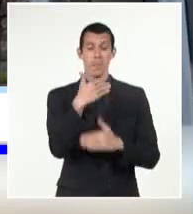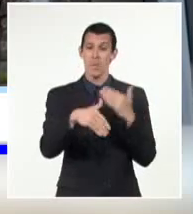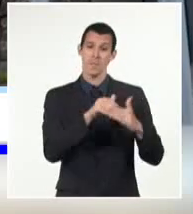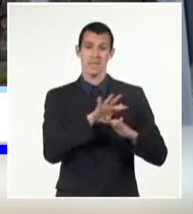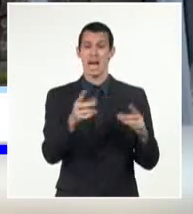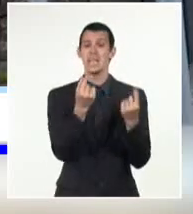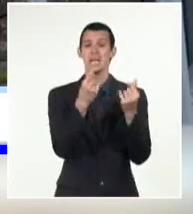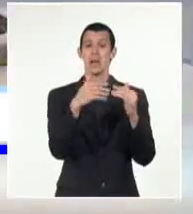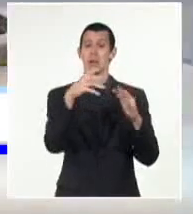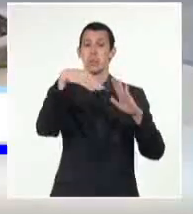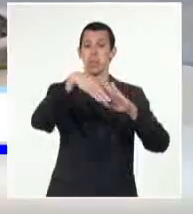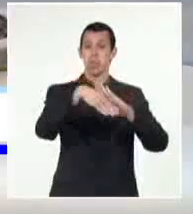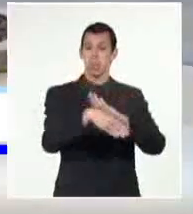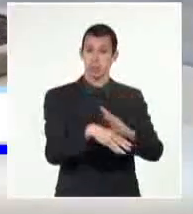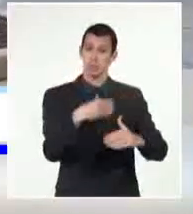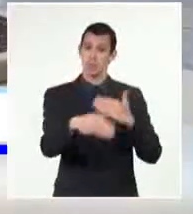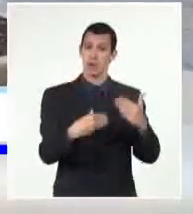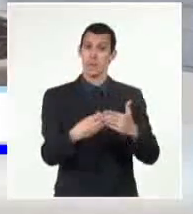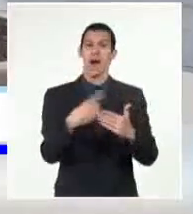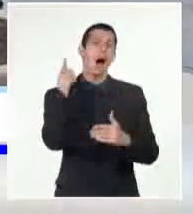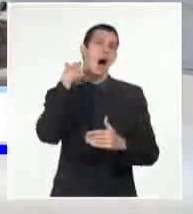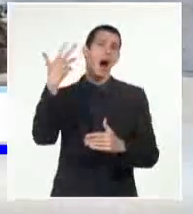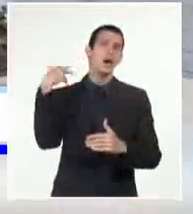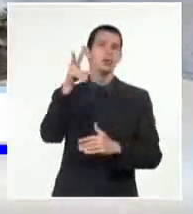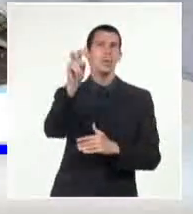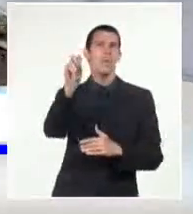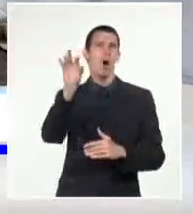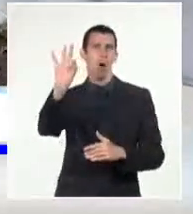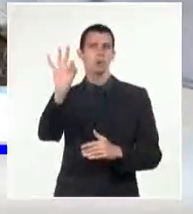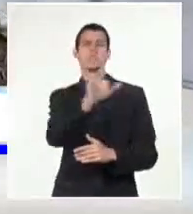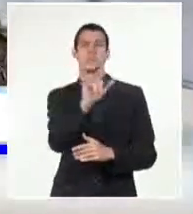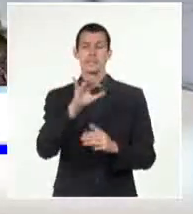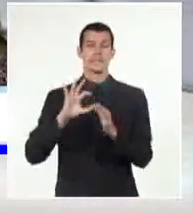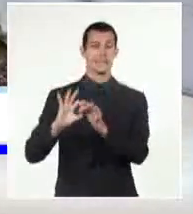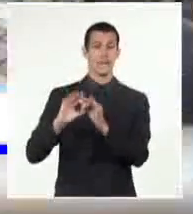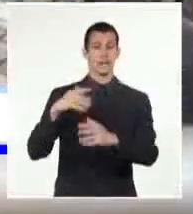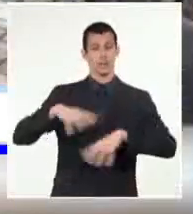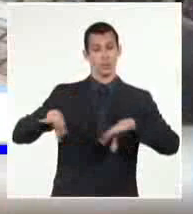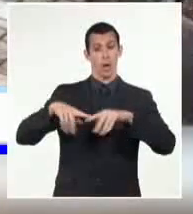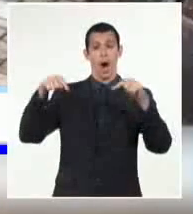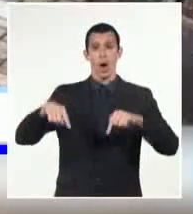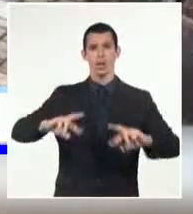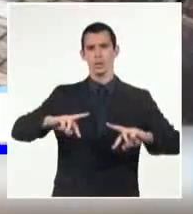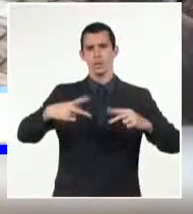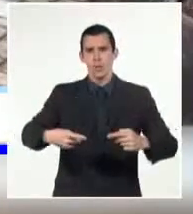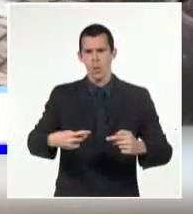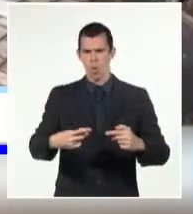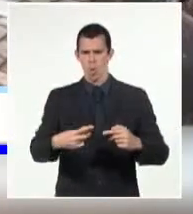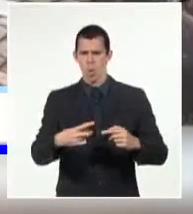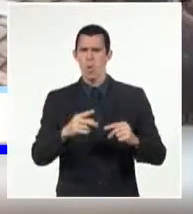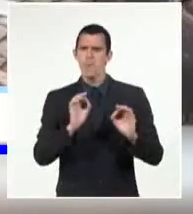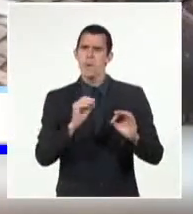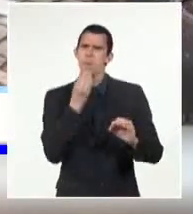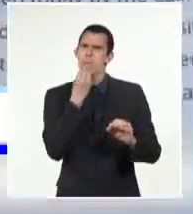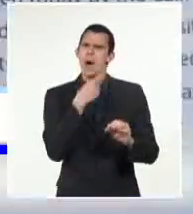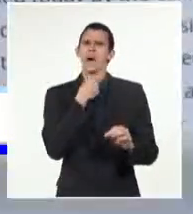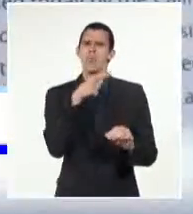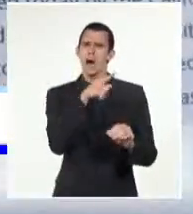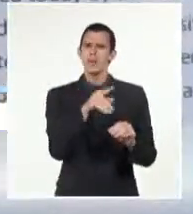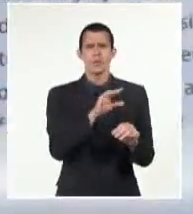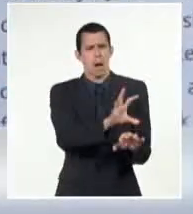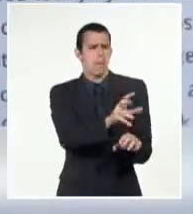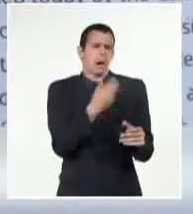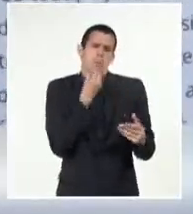historia de ese país después del 2008. La quiebra de la institución bancaria podría tener profundas consecuencias en la economía